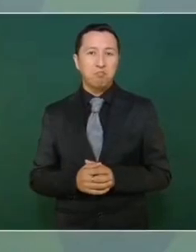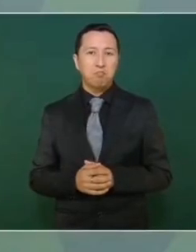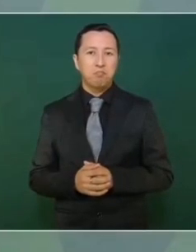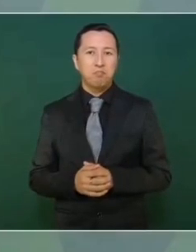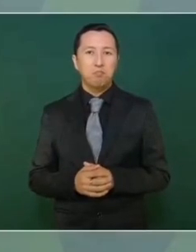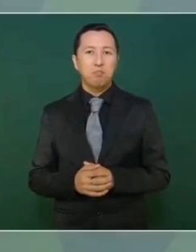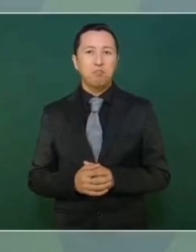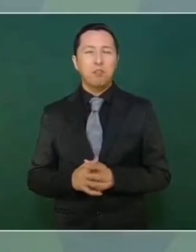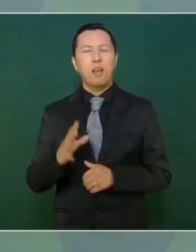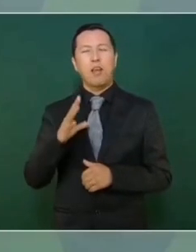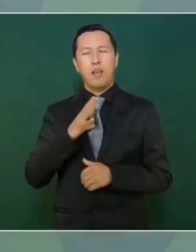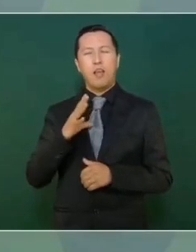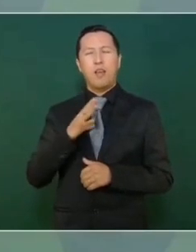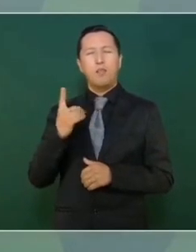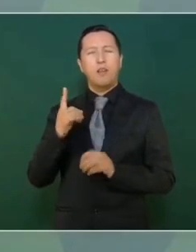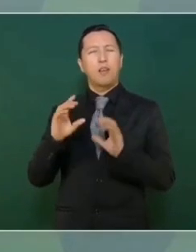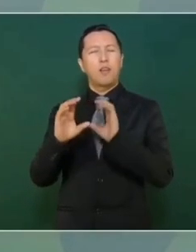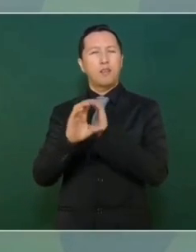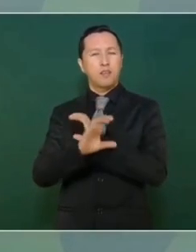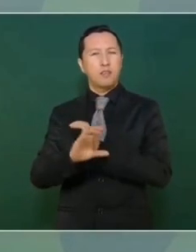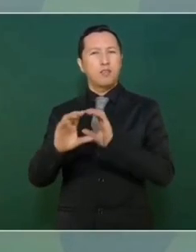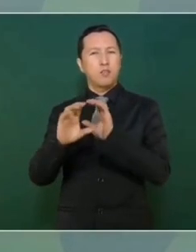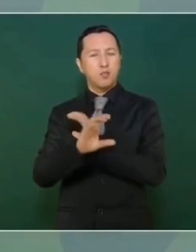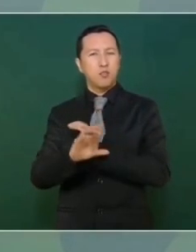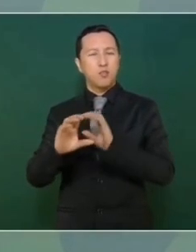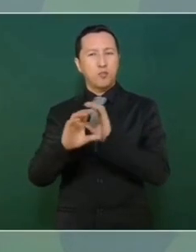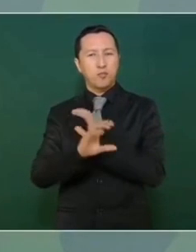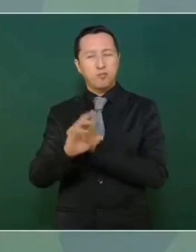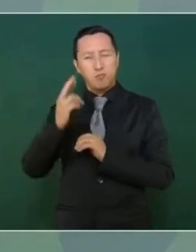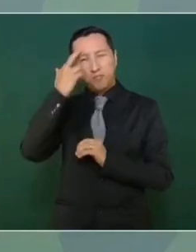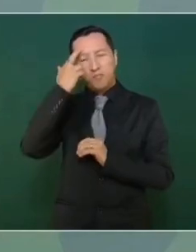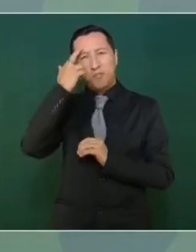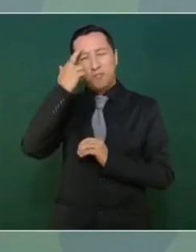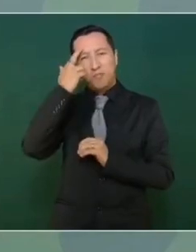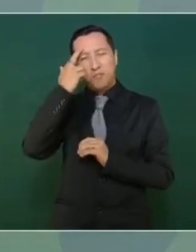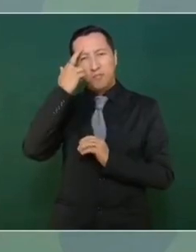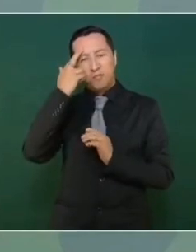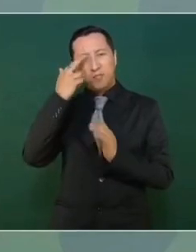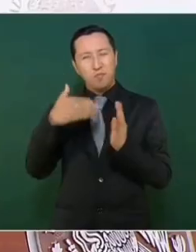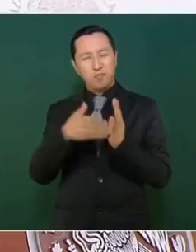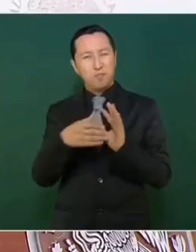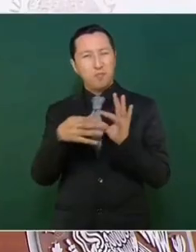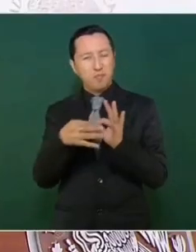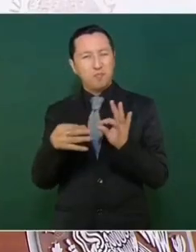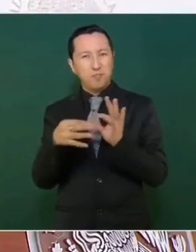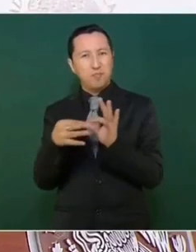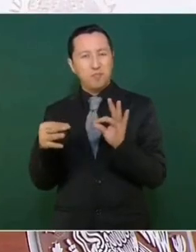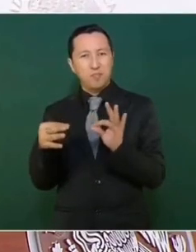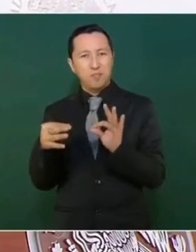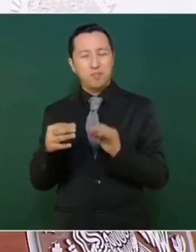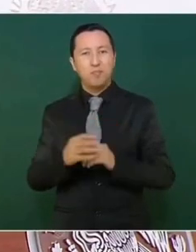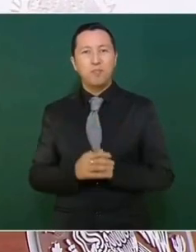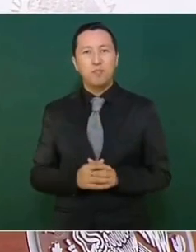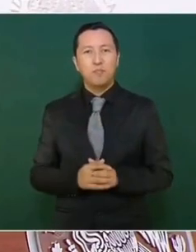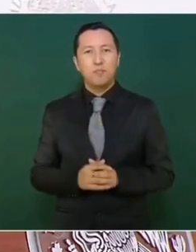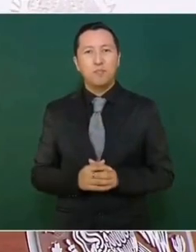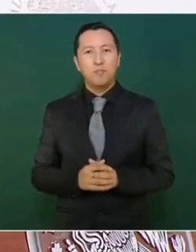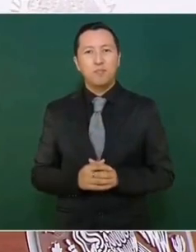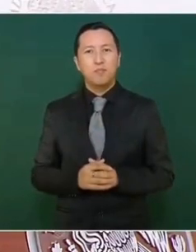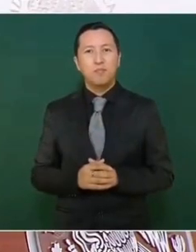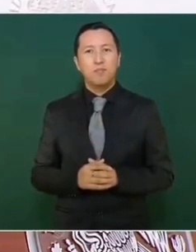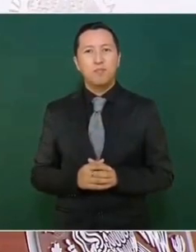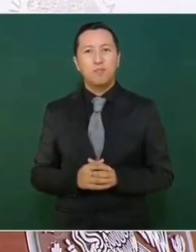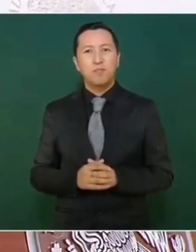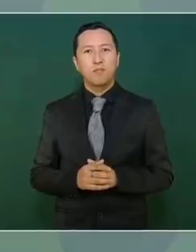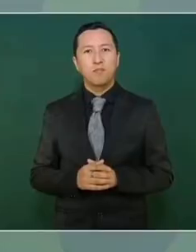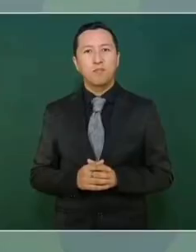es más fuerte la costumbre que